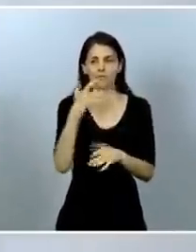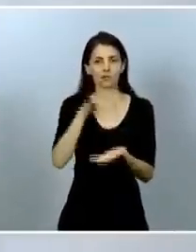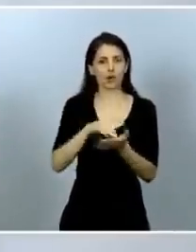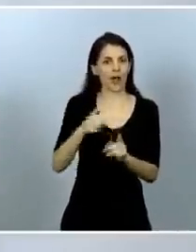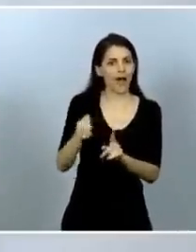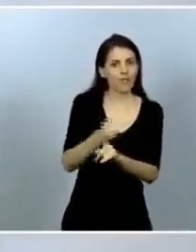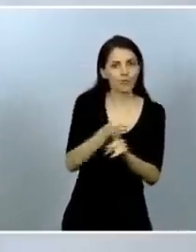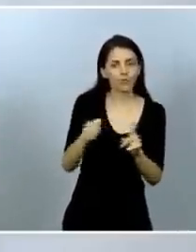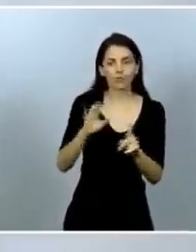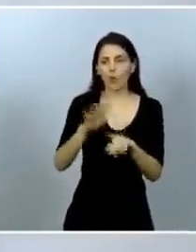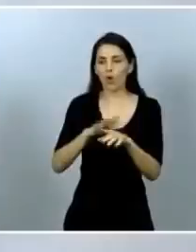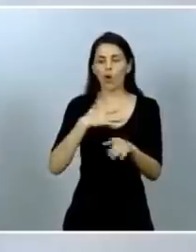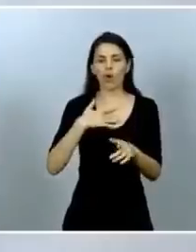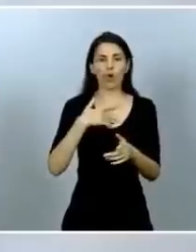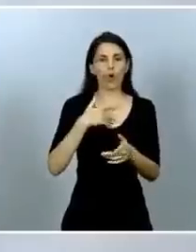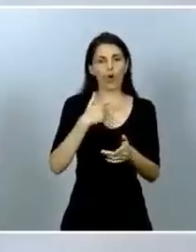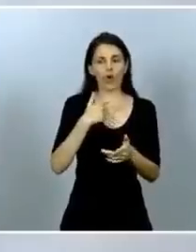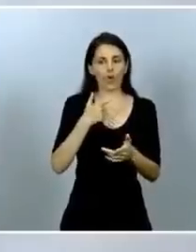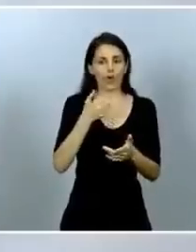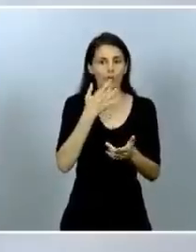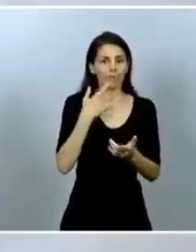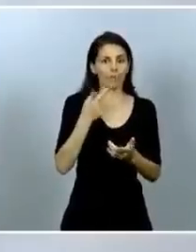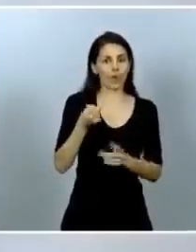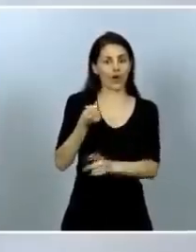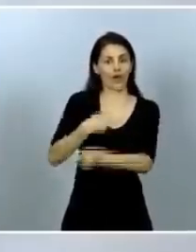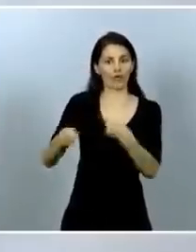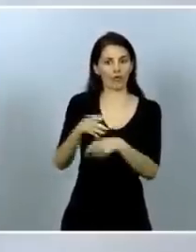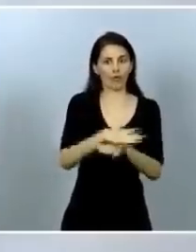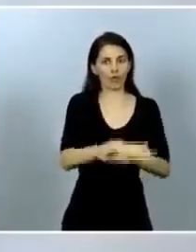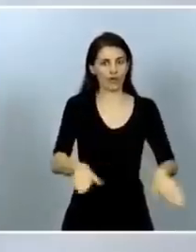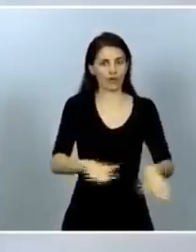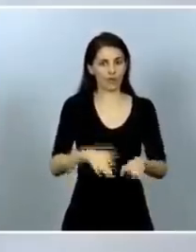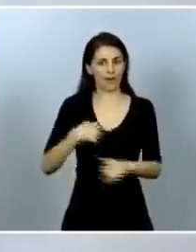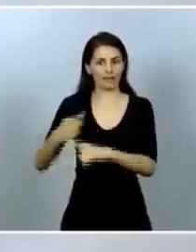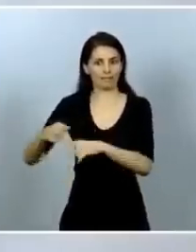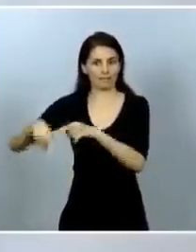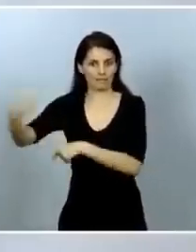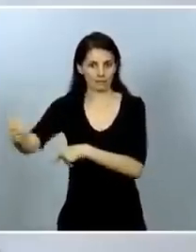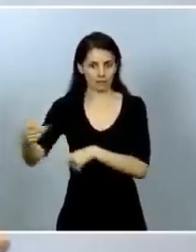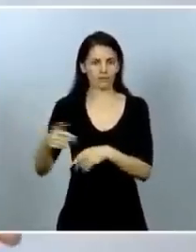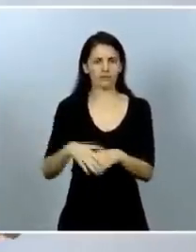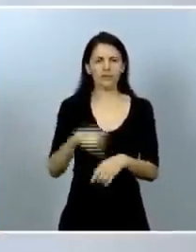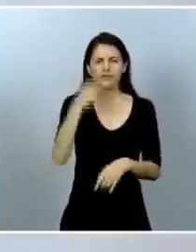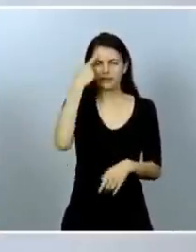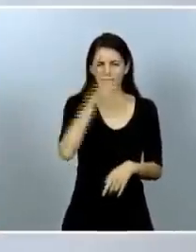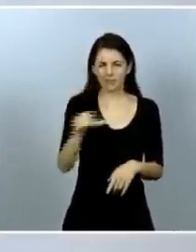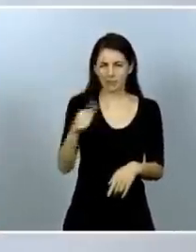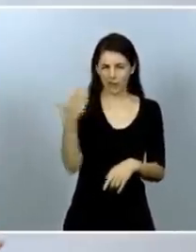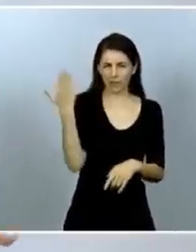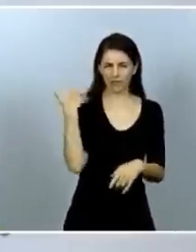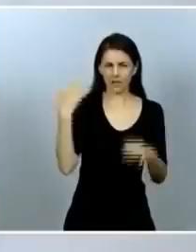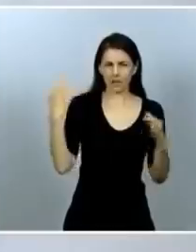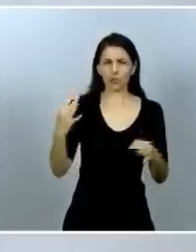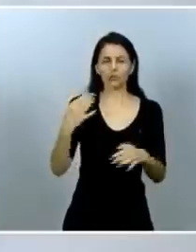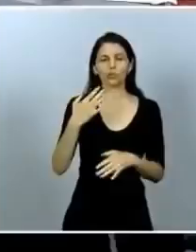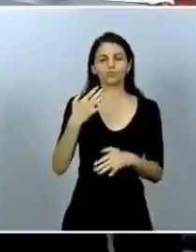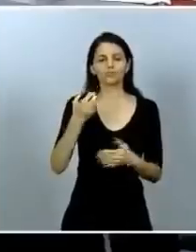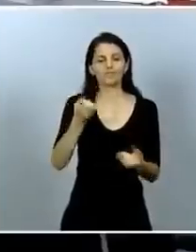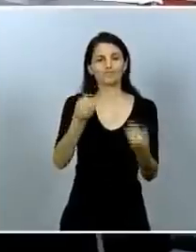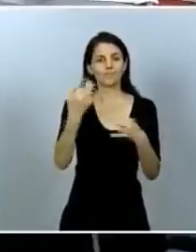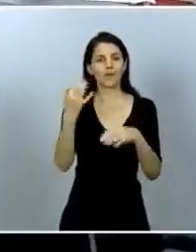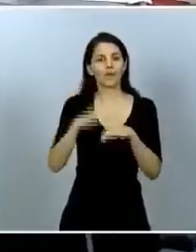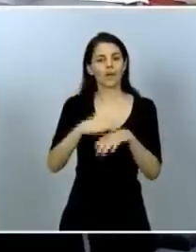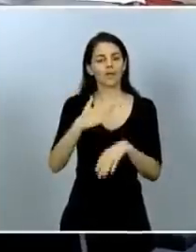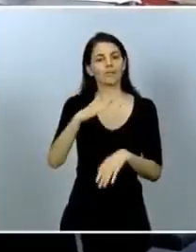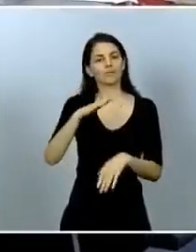trata de personas menores de edad. Como saben ustedes, la semana pasada supimos que un niño de 9 años que vivía en un piso tutelado